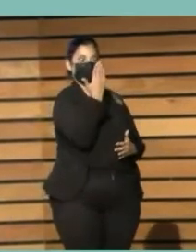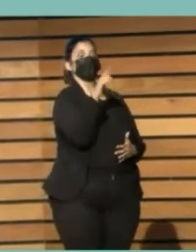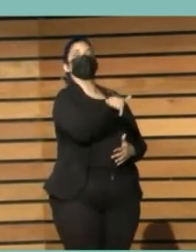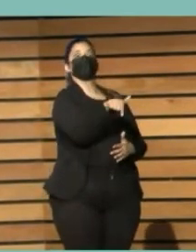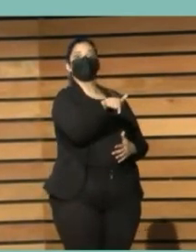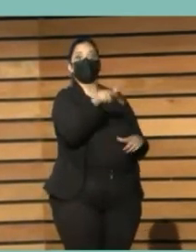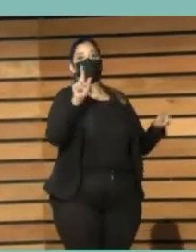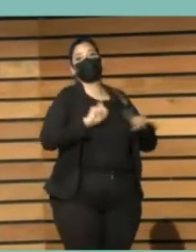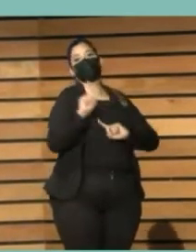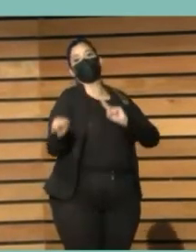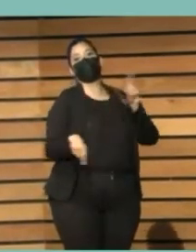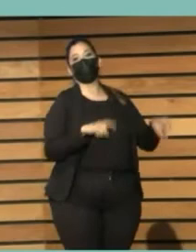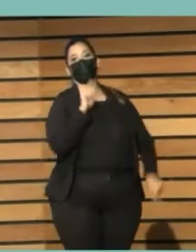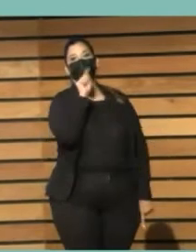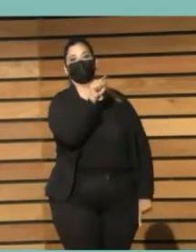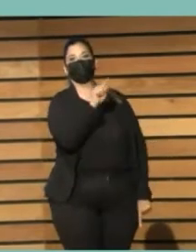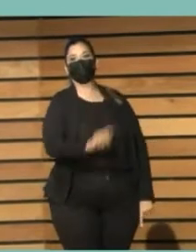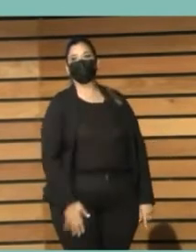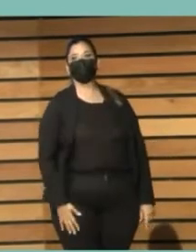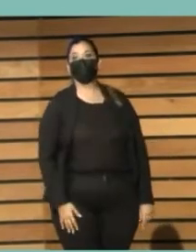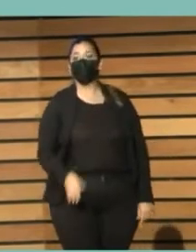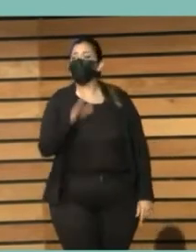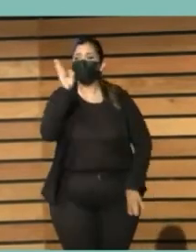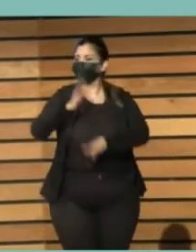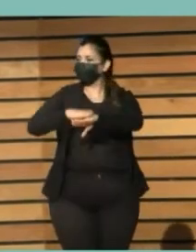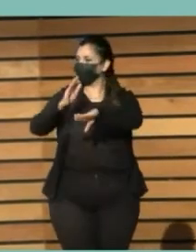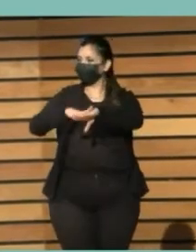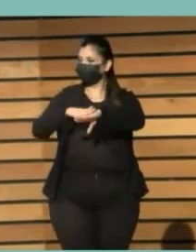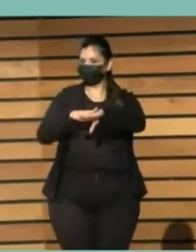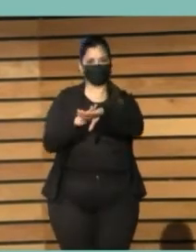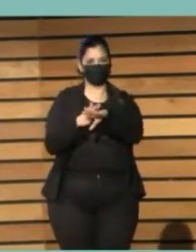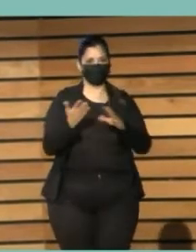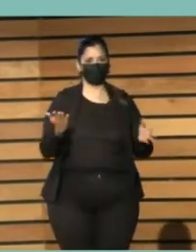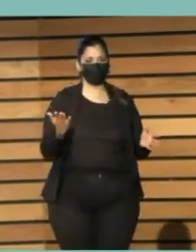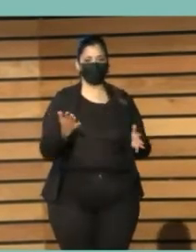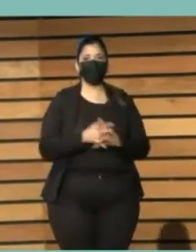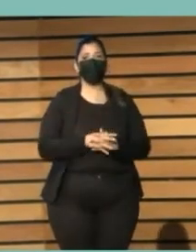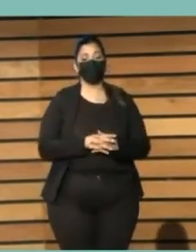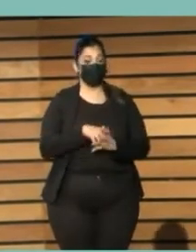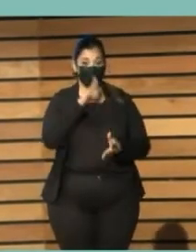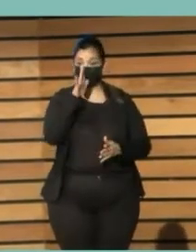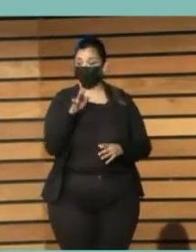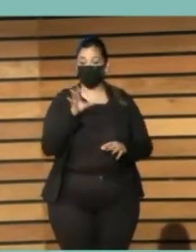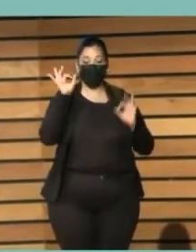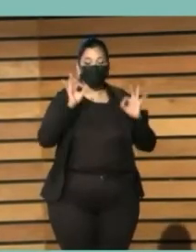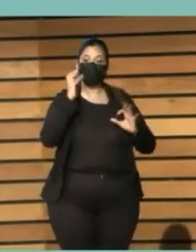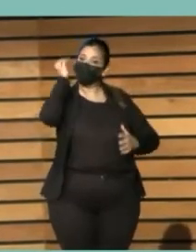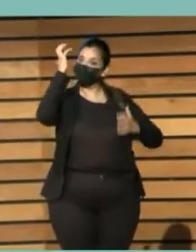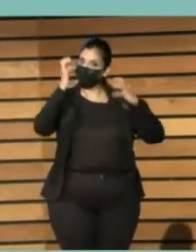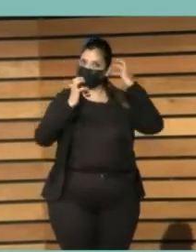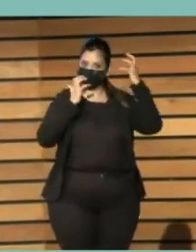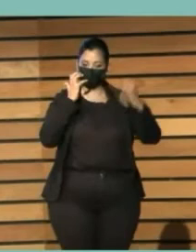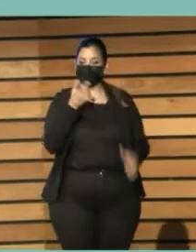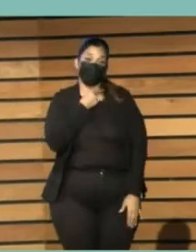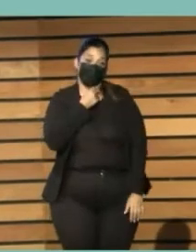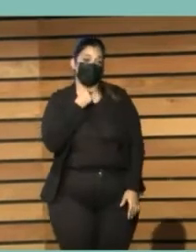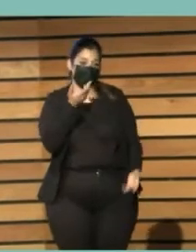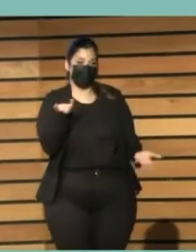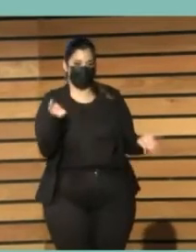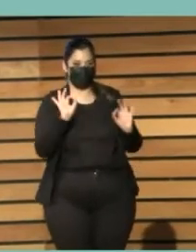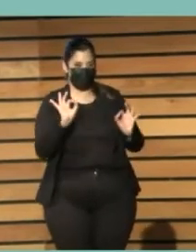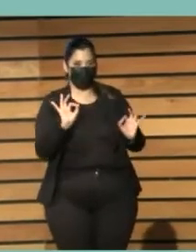pulpo. ¿Por qué el pulpo? Porque es un animal desde luego muy gracioso